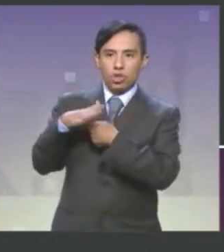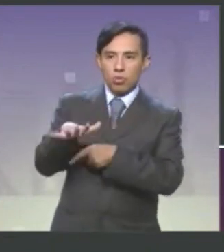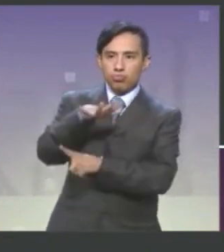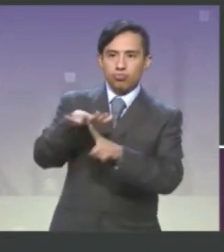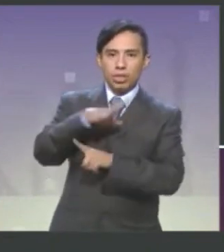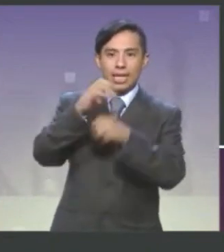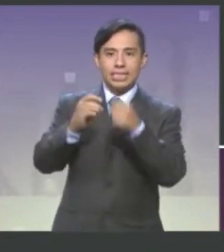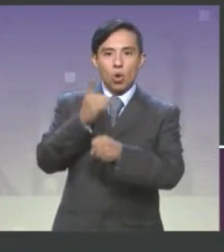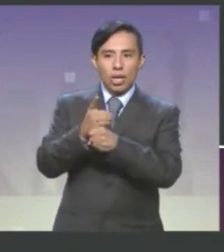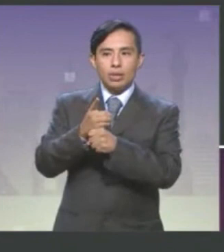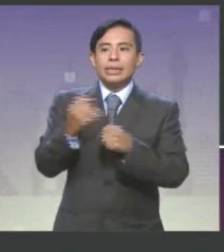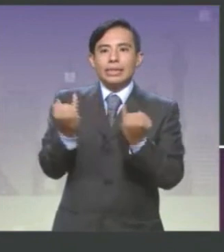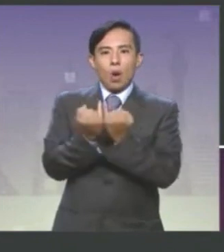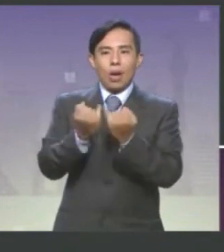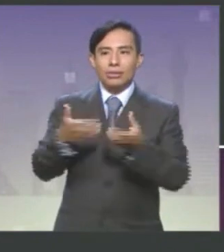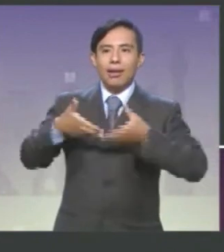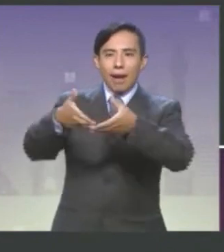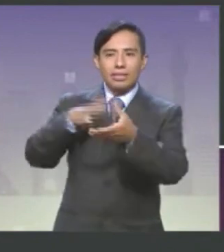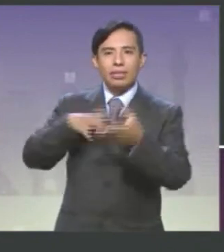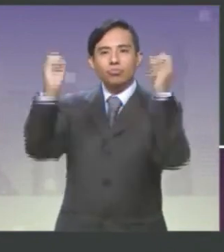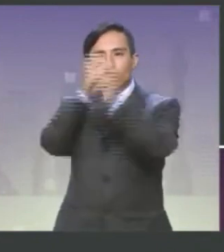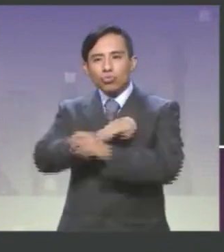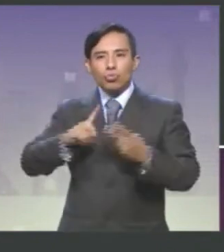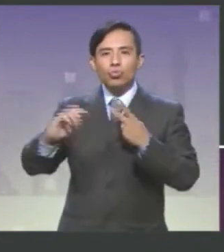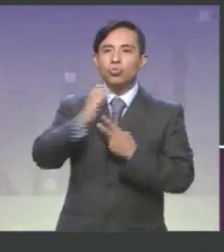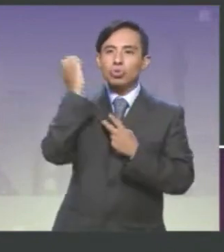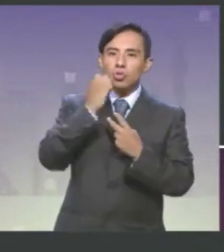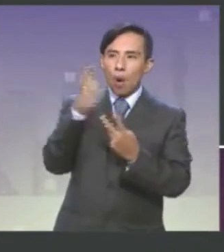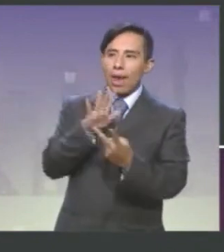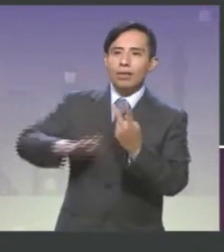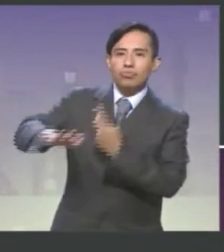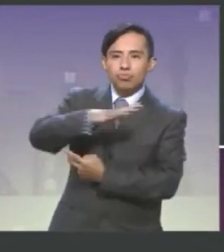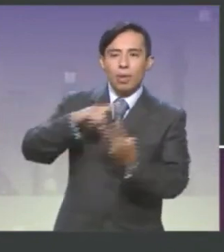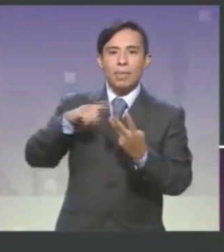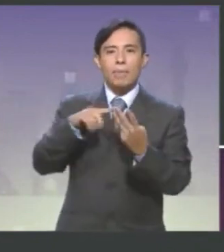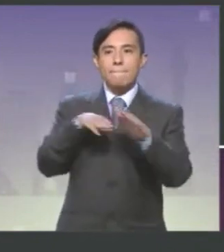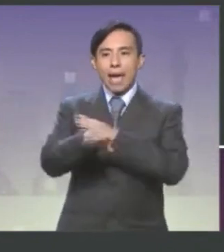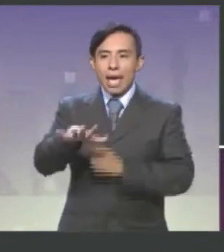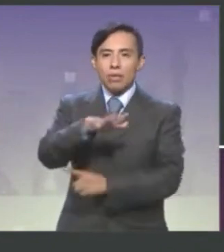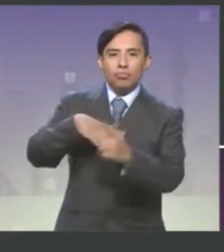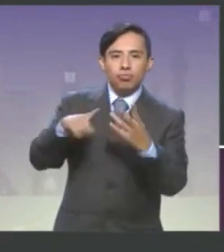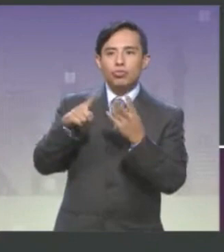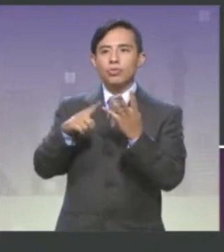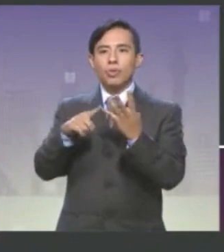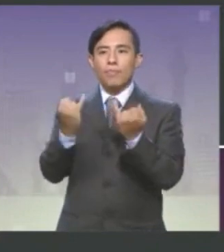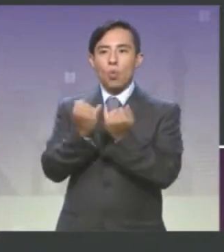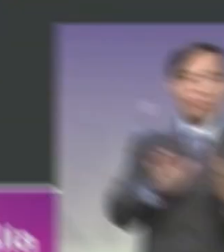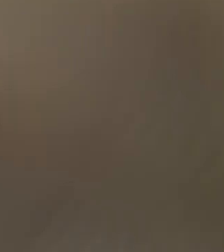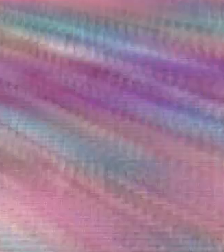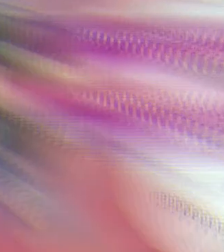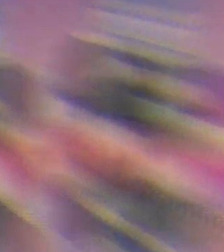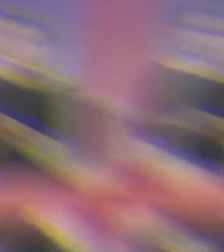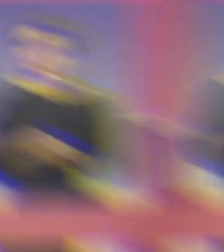oscuras, los callejones, los circuitos escolares, los circuitos cercanos a las áreas del metro, caminos escolares, unidades